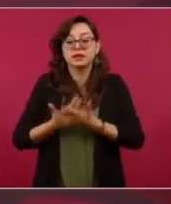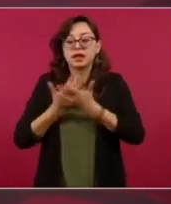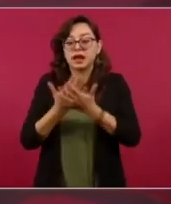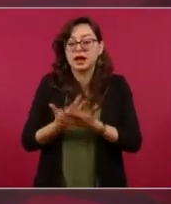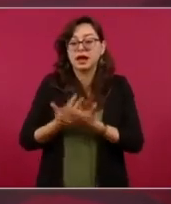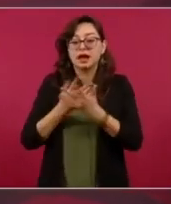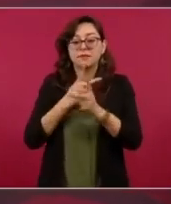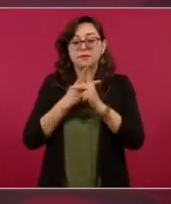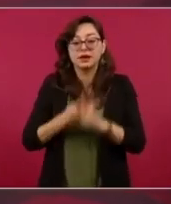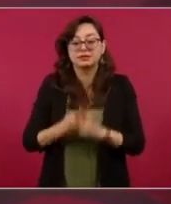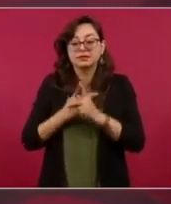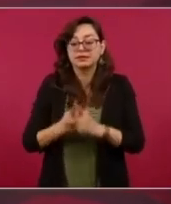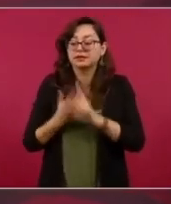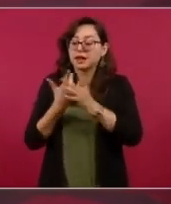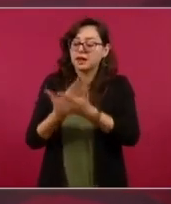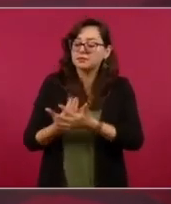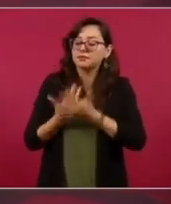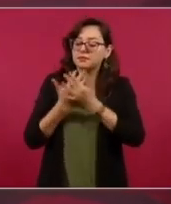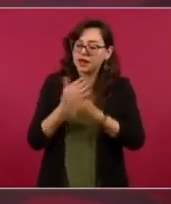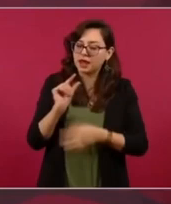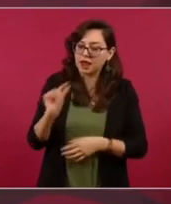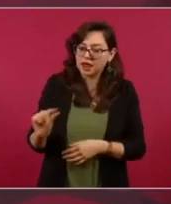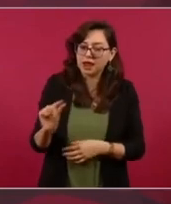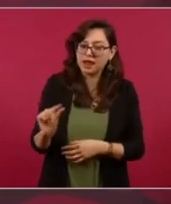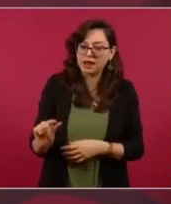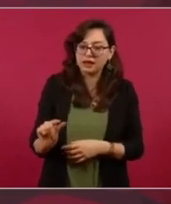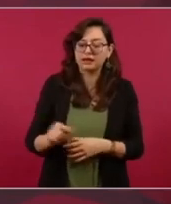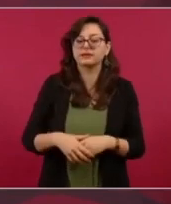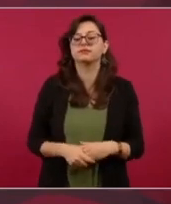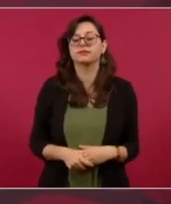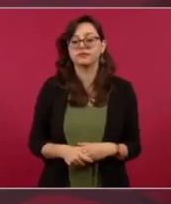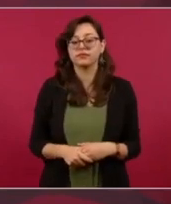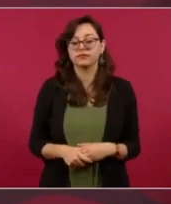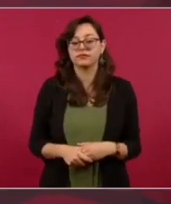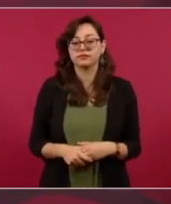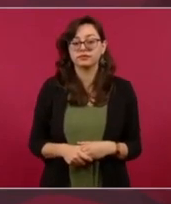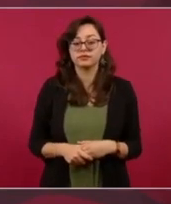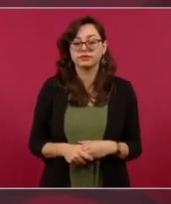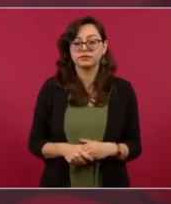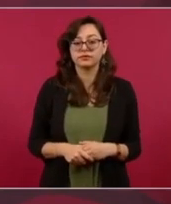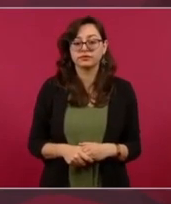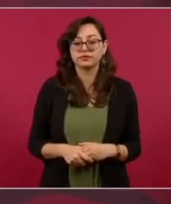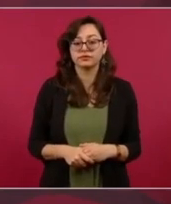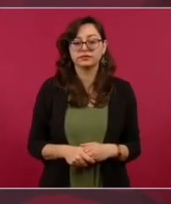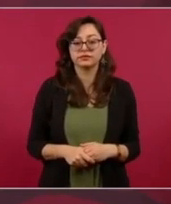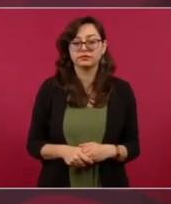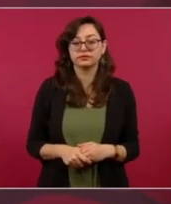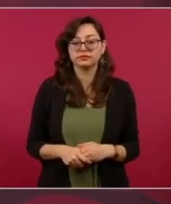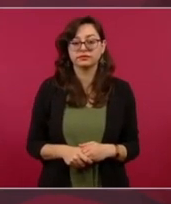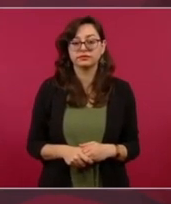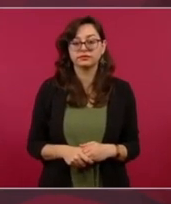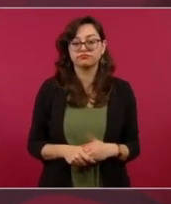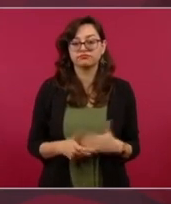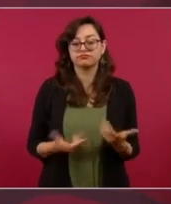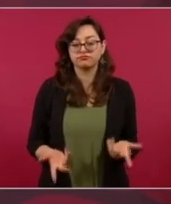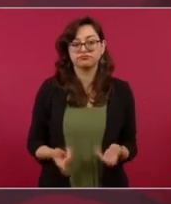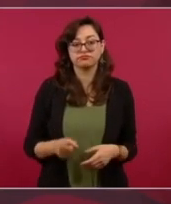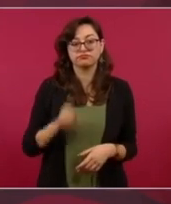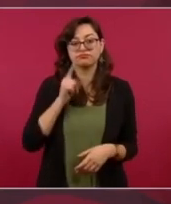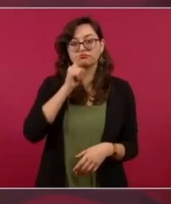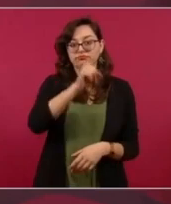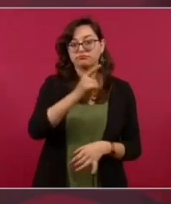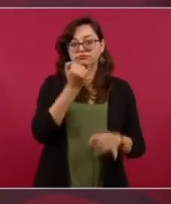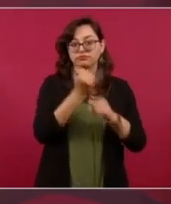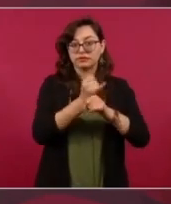porque es muy importante lo que han declarado allá